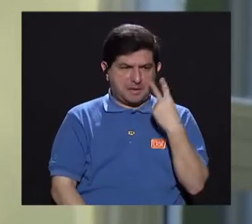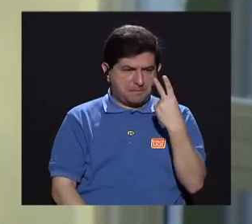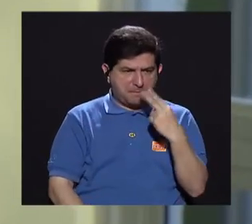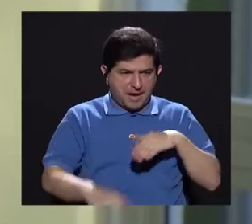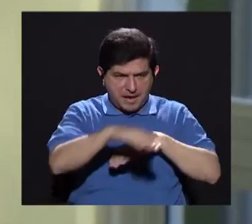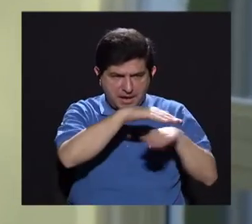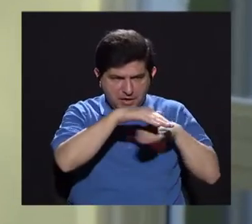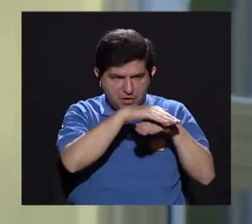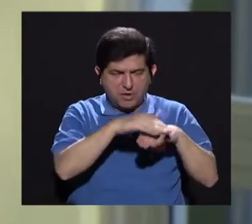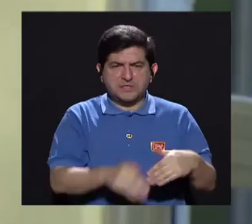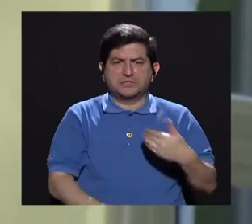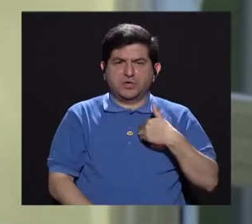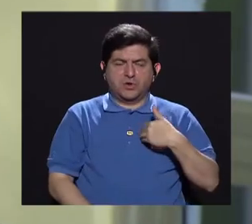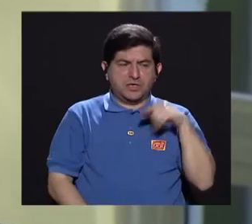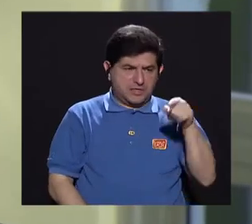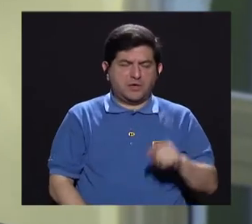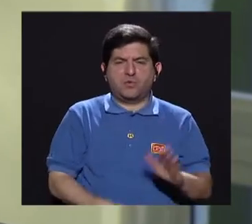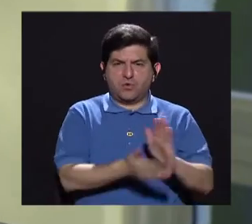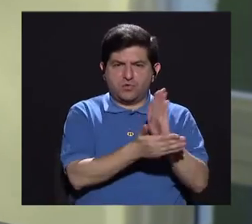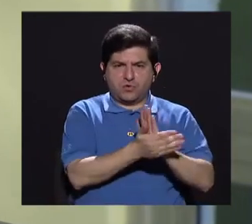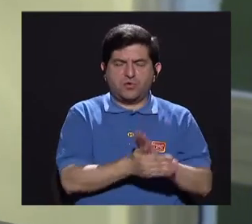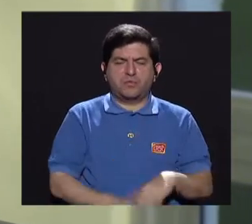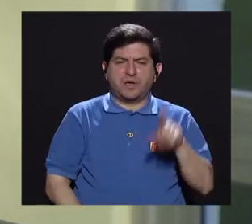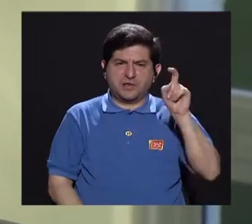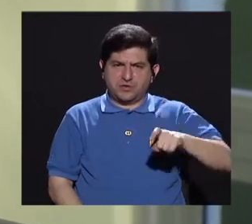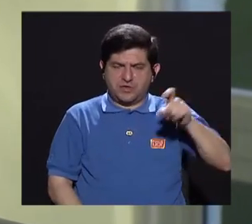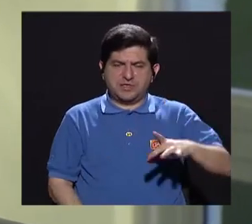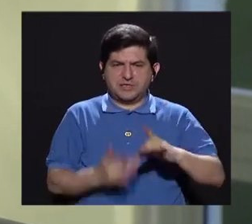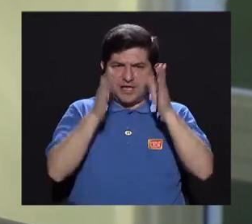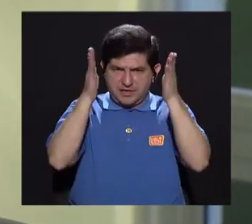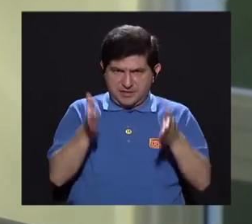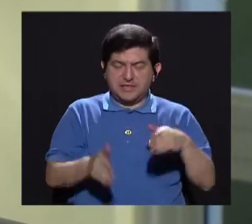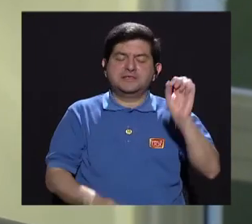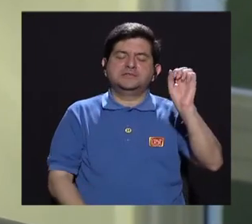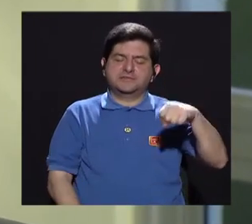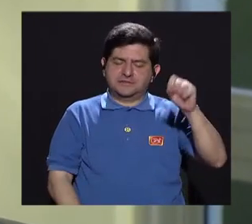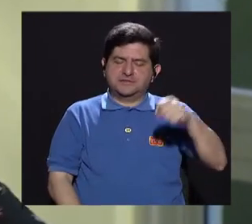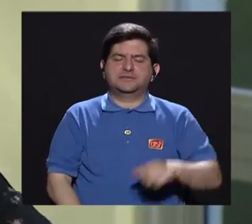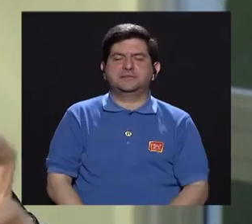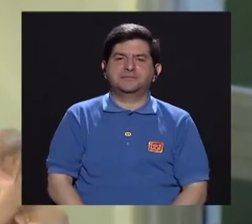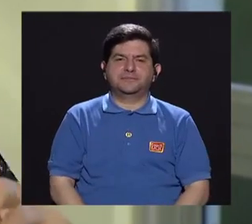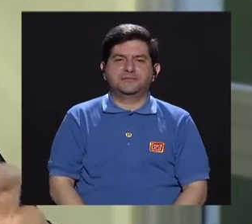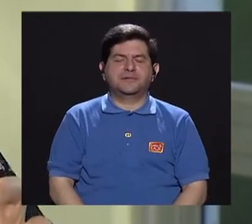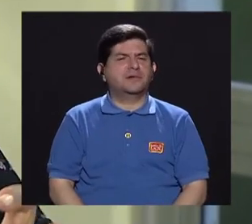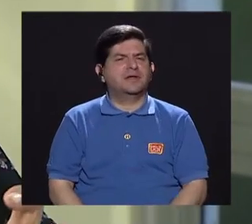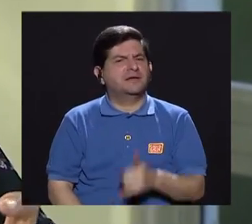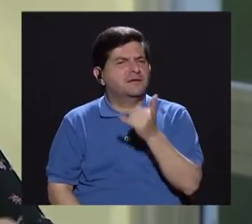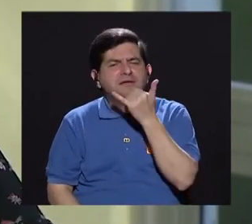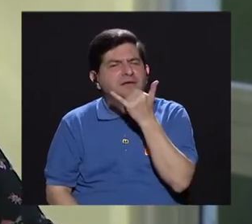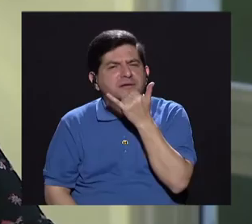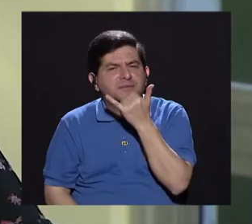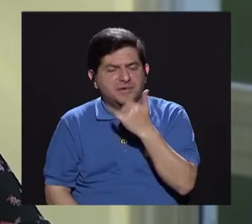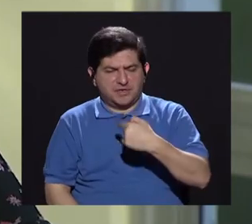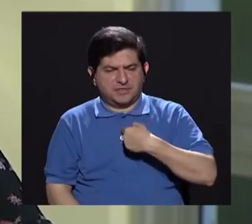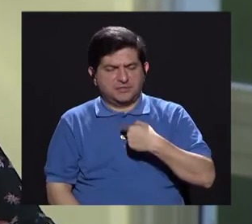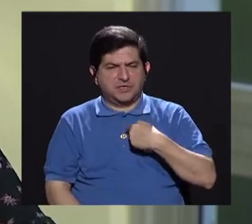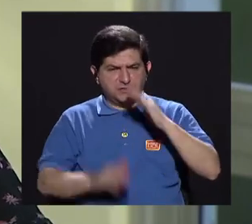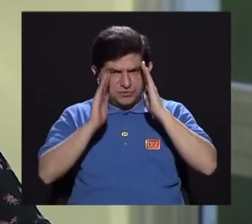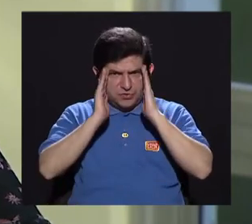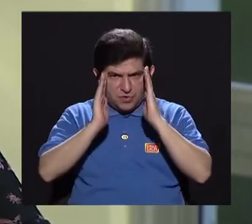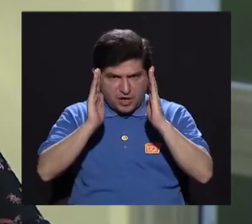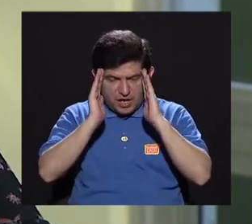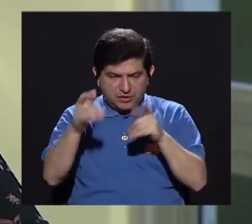lo básico y de ahí obtengo la referencia si necesito un especialista o necesito un especialista. Ok. ¿Qué pasa, doctora, cuando yo tengo un